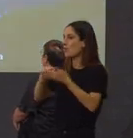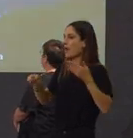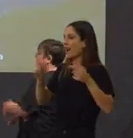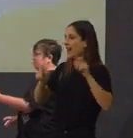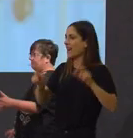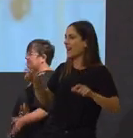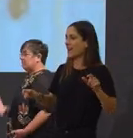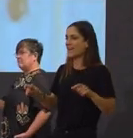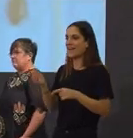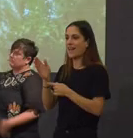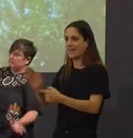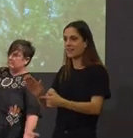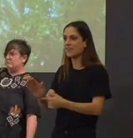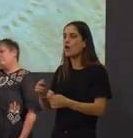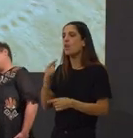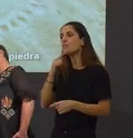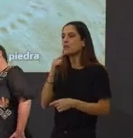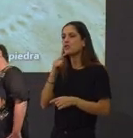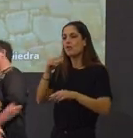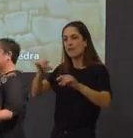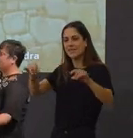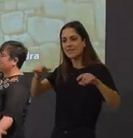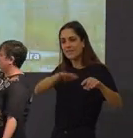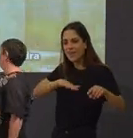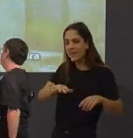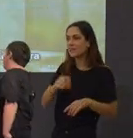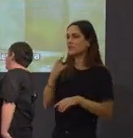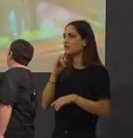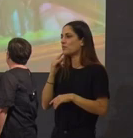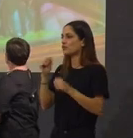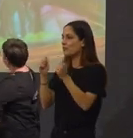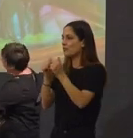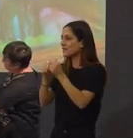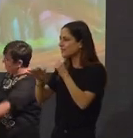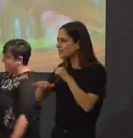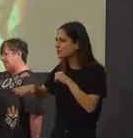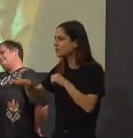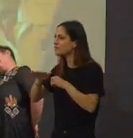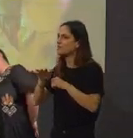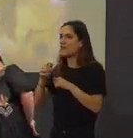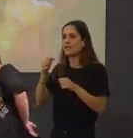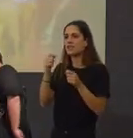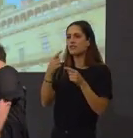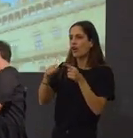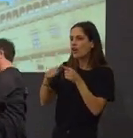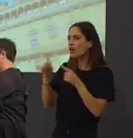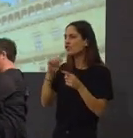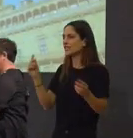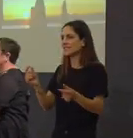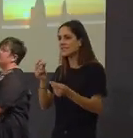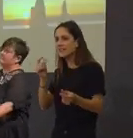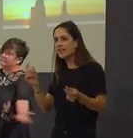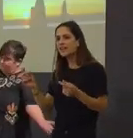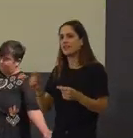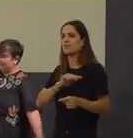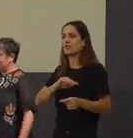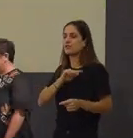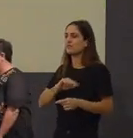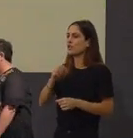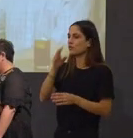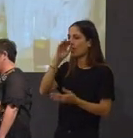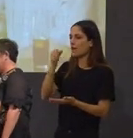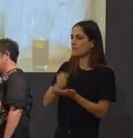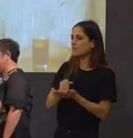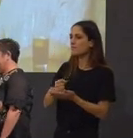Presume de terra, de acento, de pedras. Encantan nosas cousas de pedra, de materia prima, de ritmaso, de espiritualidade, de magia, de